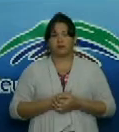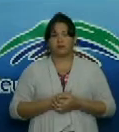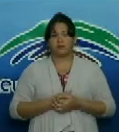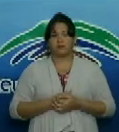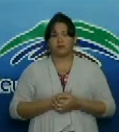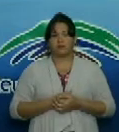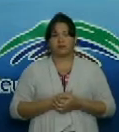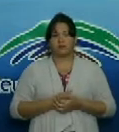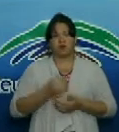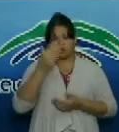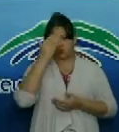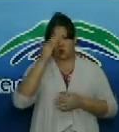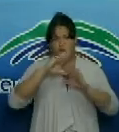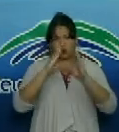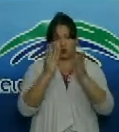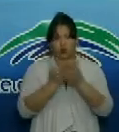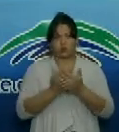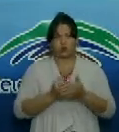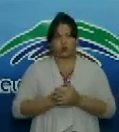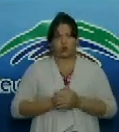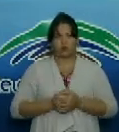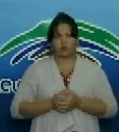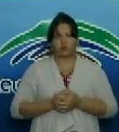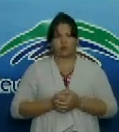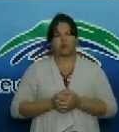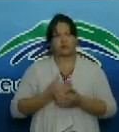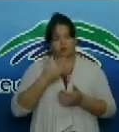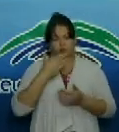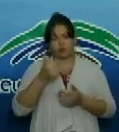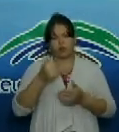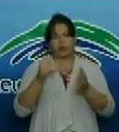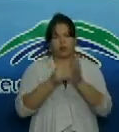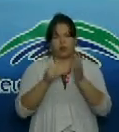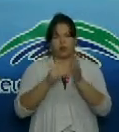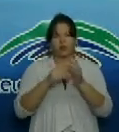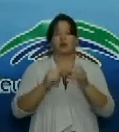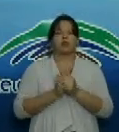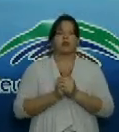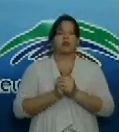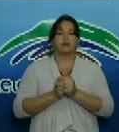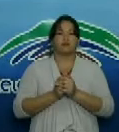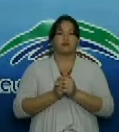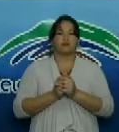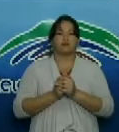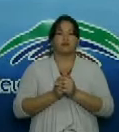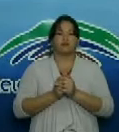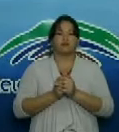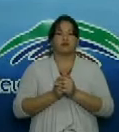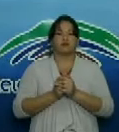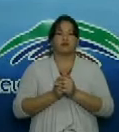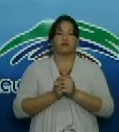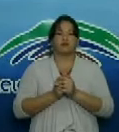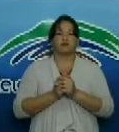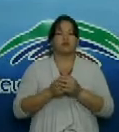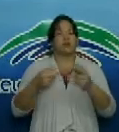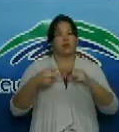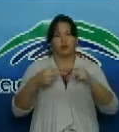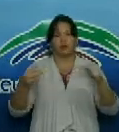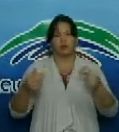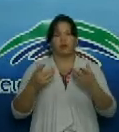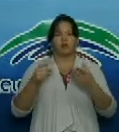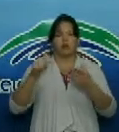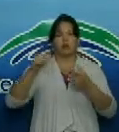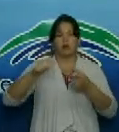Hola que tal muchas gracias a Raúl efectivamente muy buenas tardes hoy nuestro tele alternativo ha subido lo más alto del emblemático